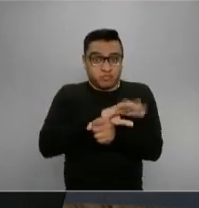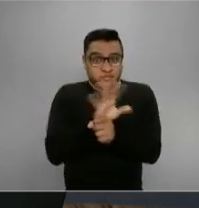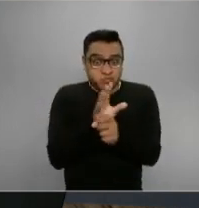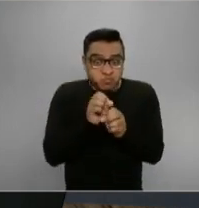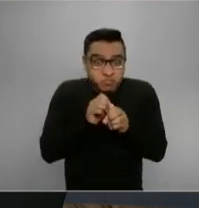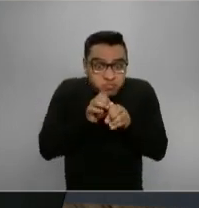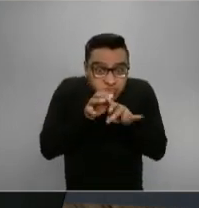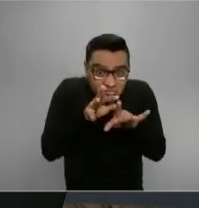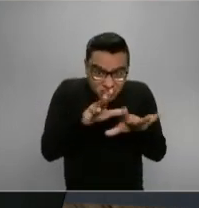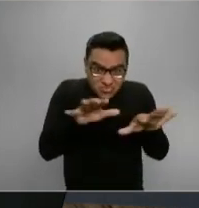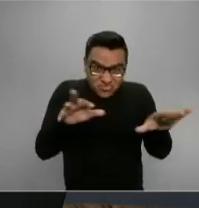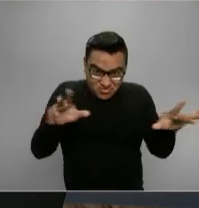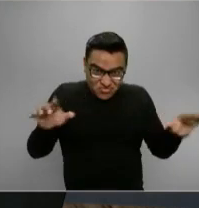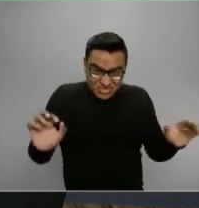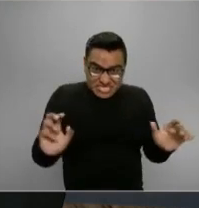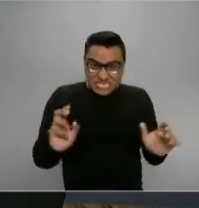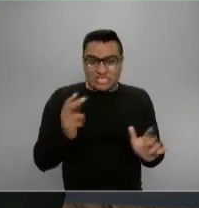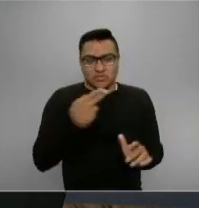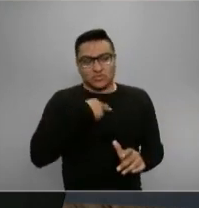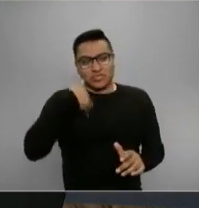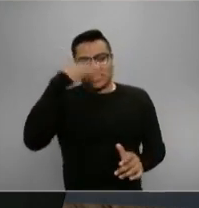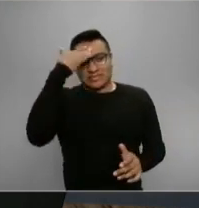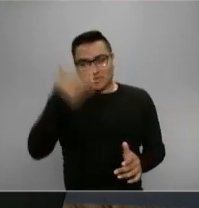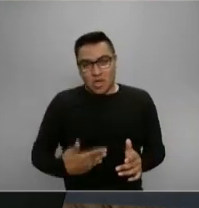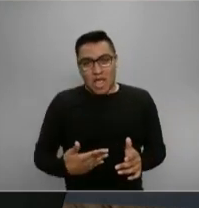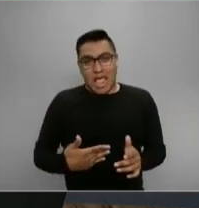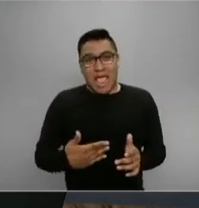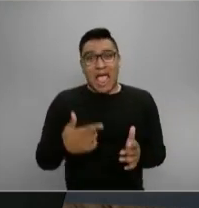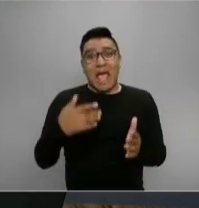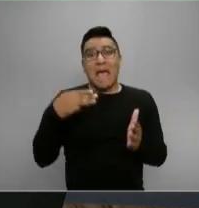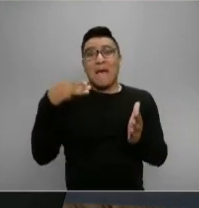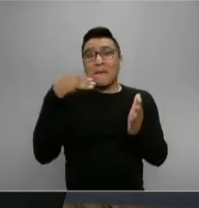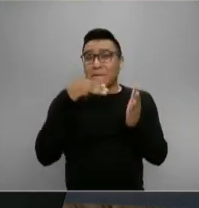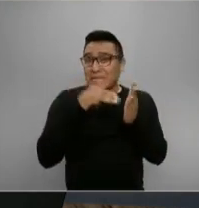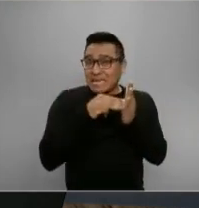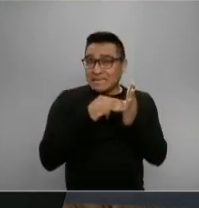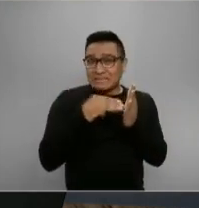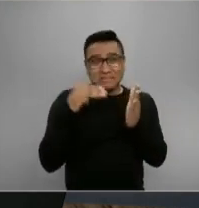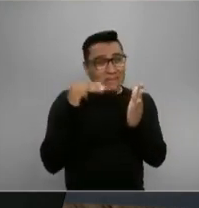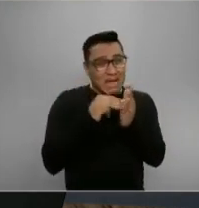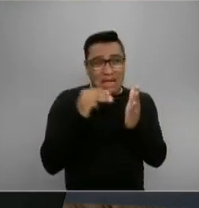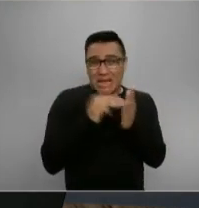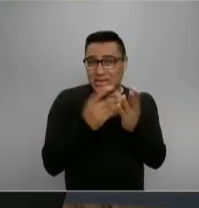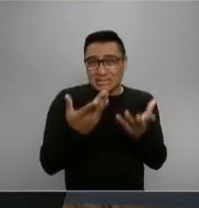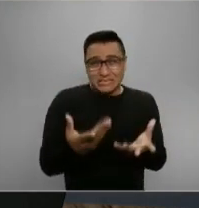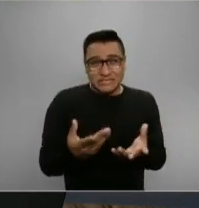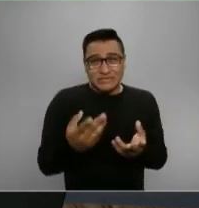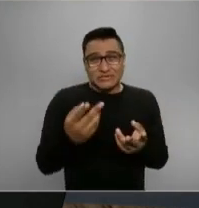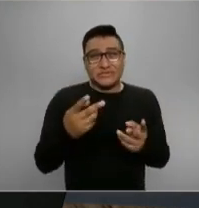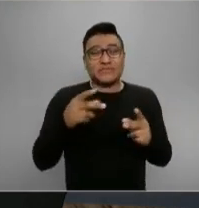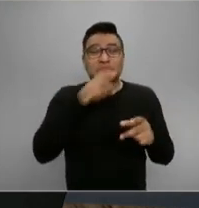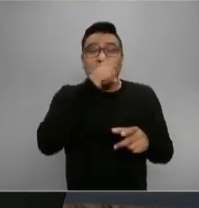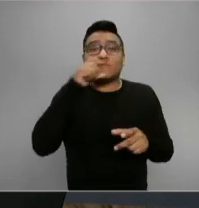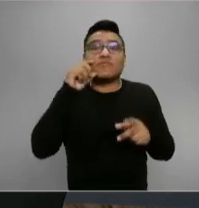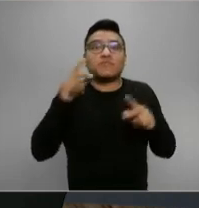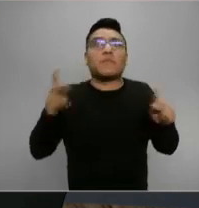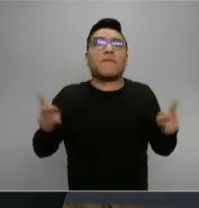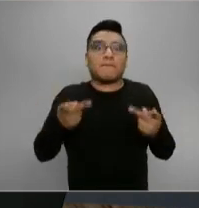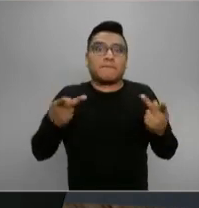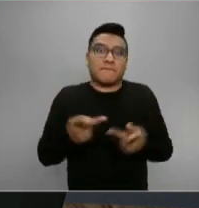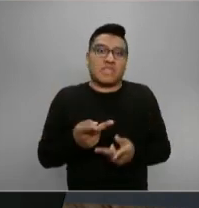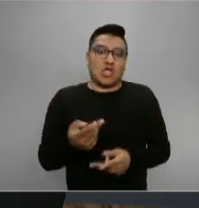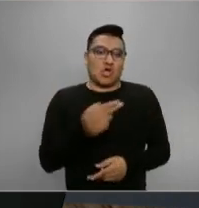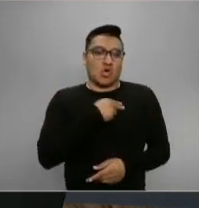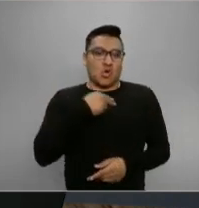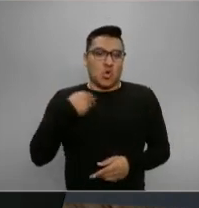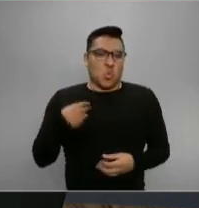pues, muchos miles de cubrebocas. Entonces, ¿cuántas? Pues, no se